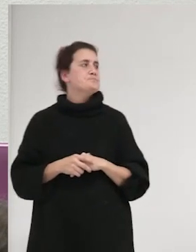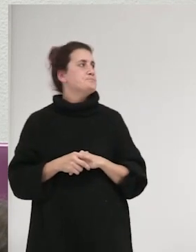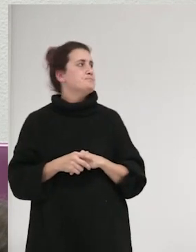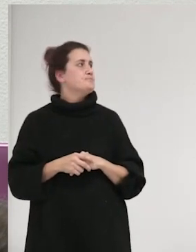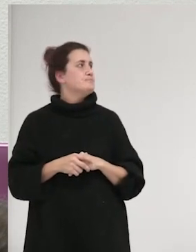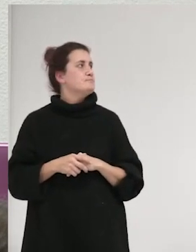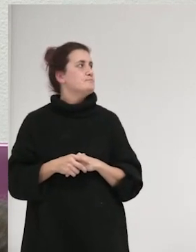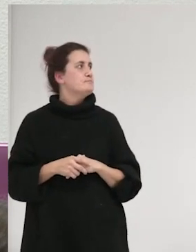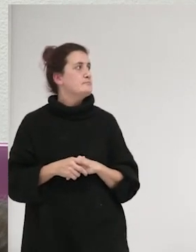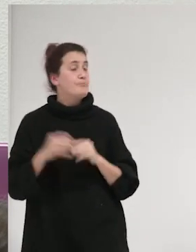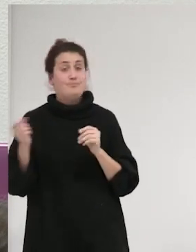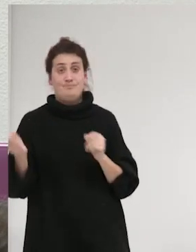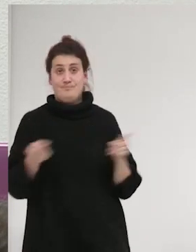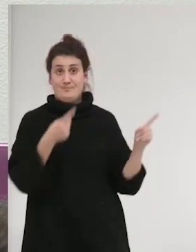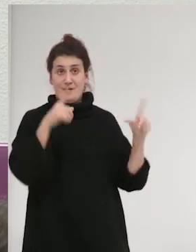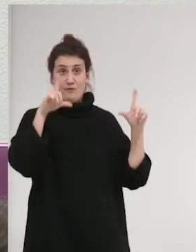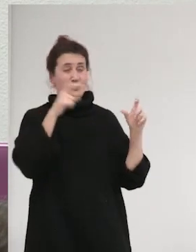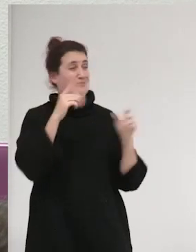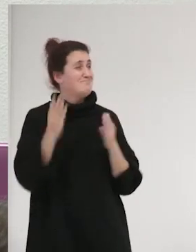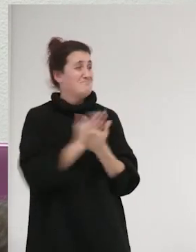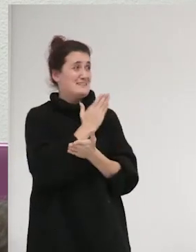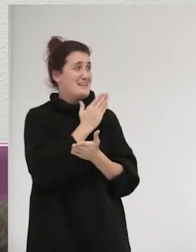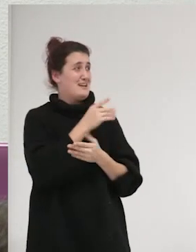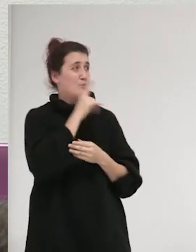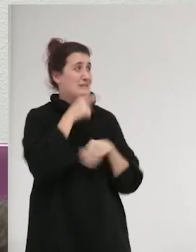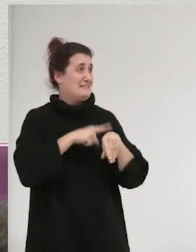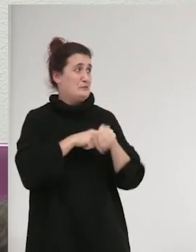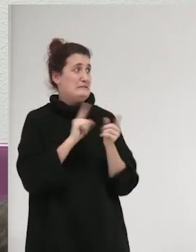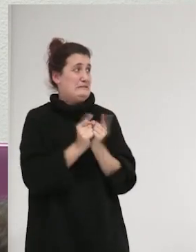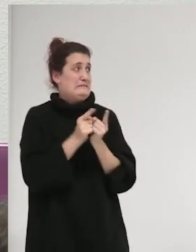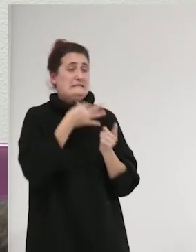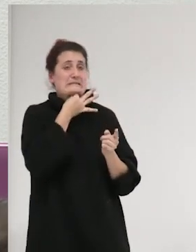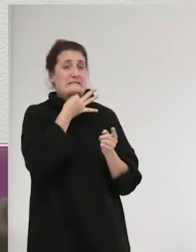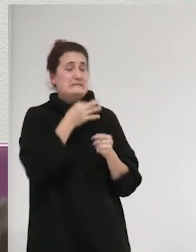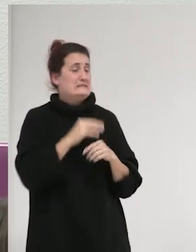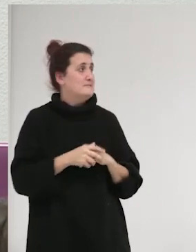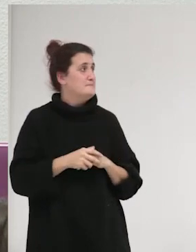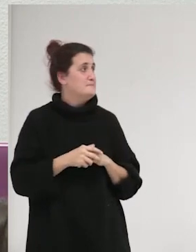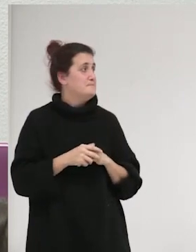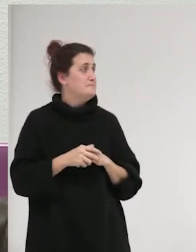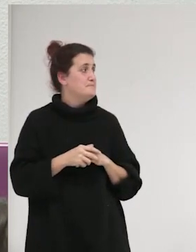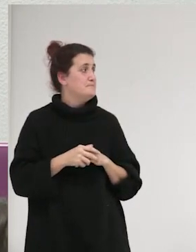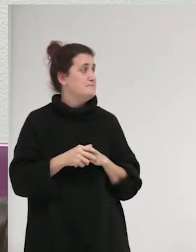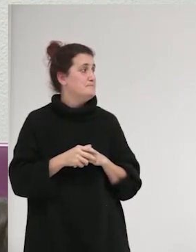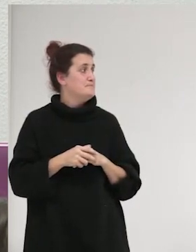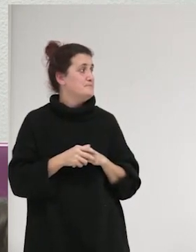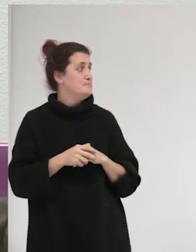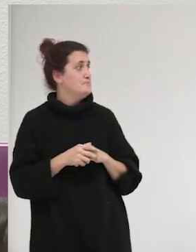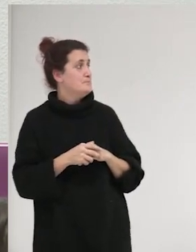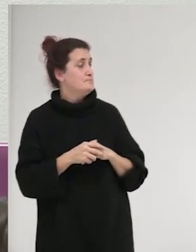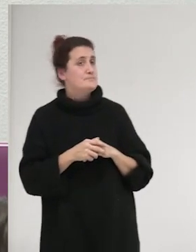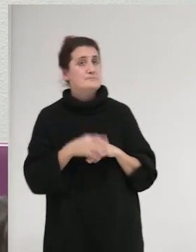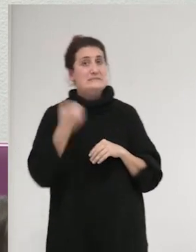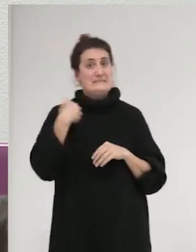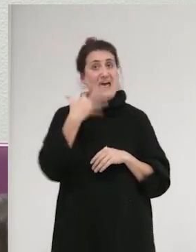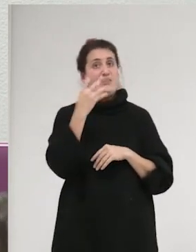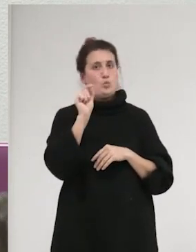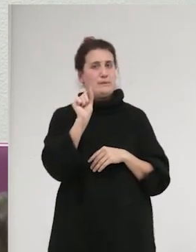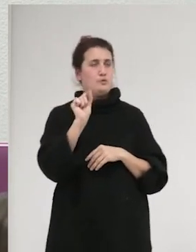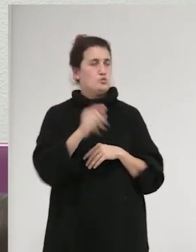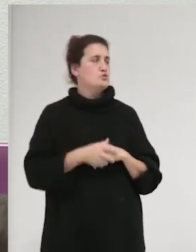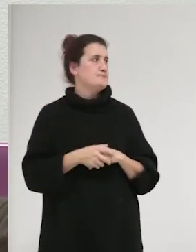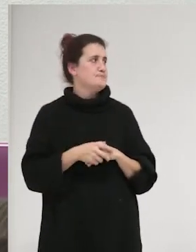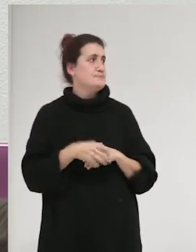Bueno, este creo que lo voy a pasar porque, si no, no vamos a ir con mucho tiempo. dicho que te avisaba, ya llevas 50 minutos. Vale,